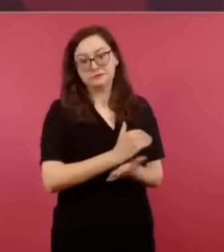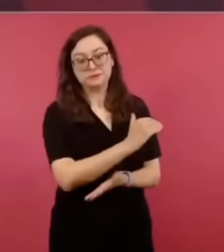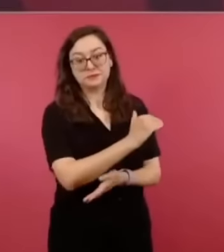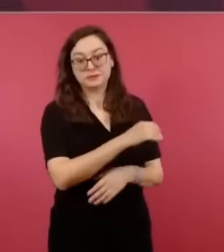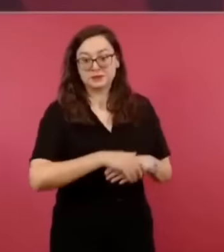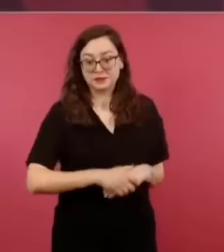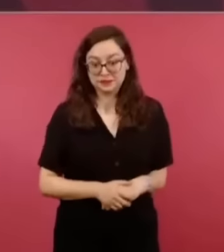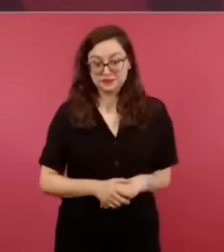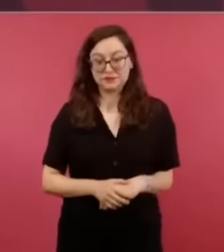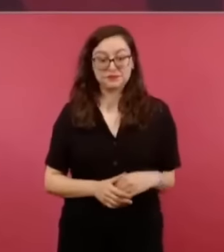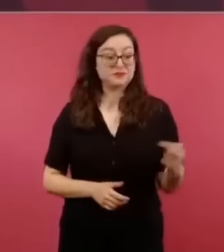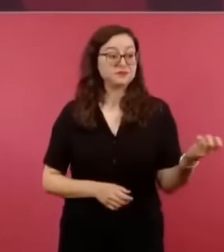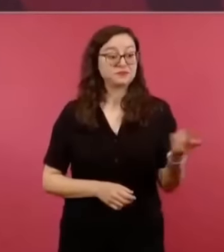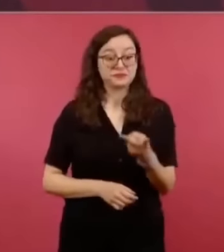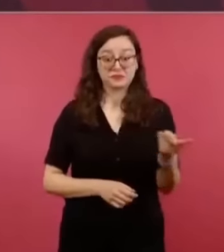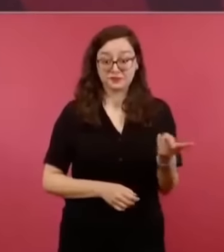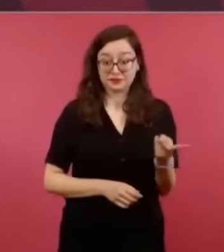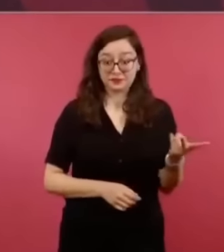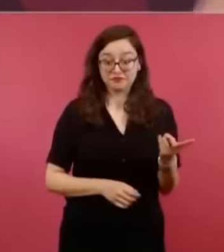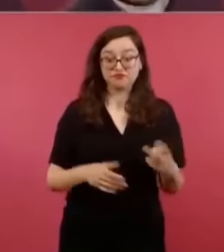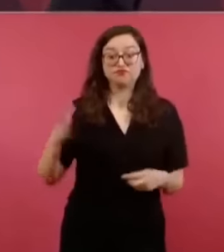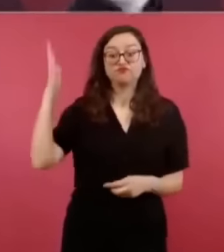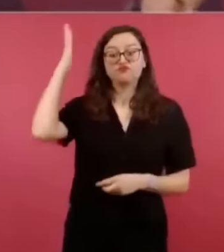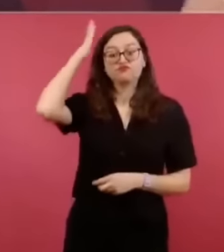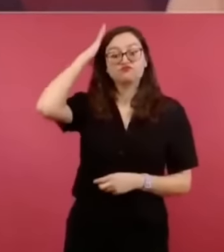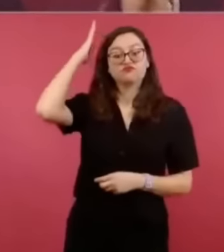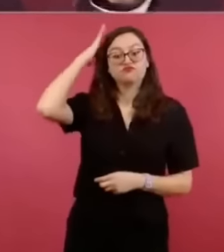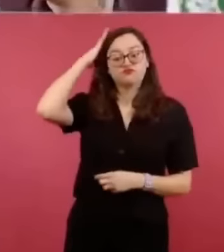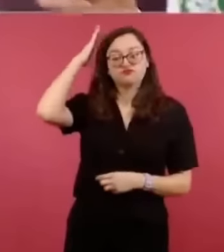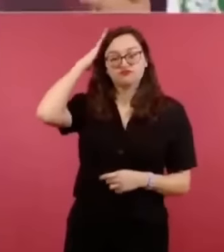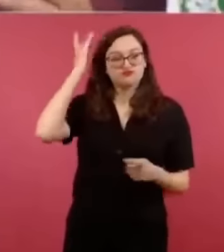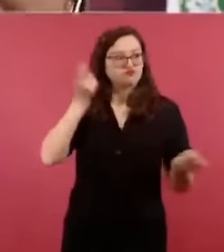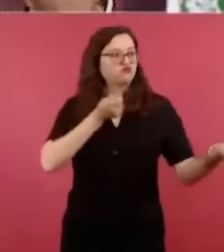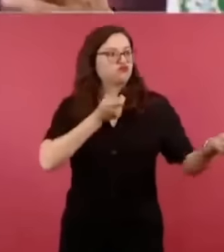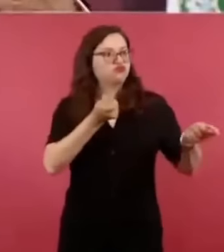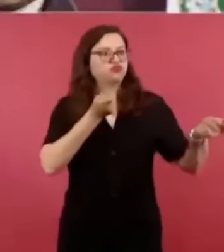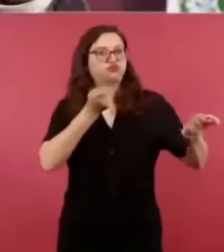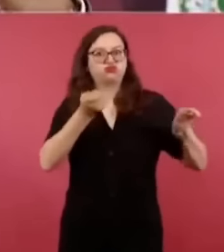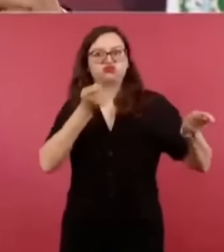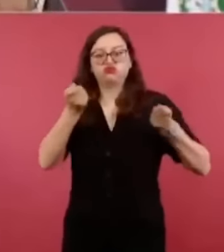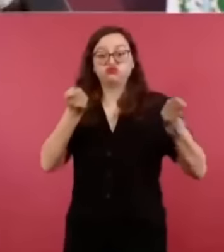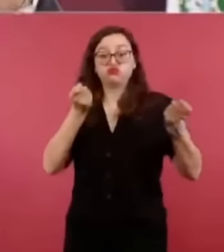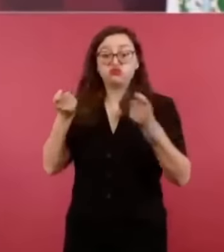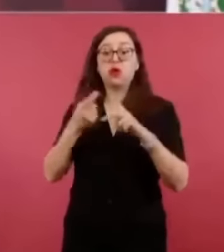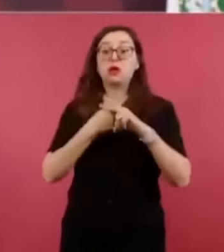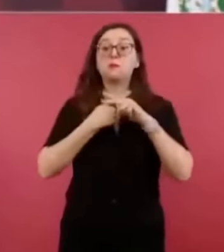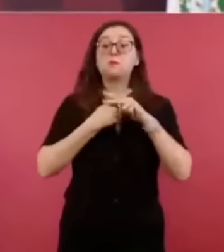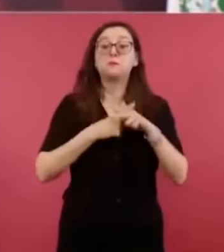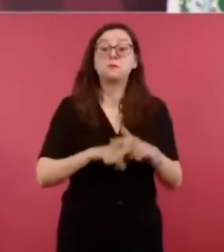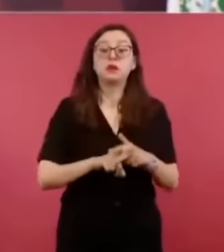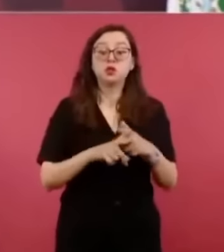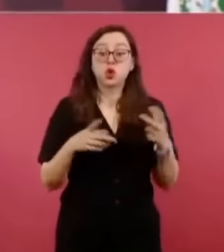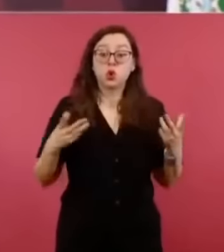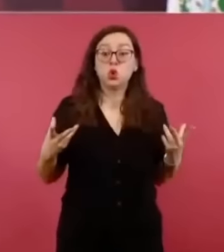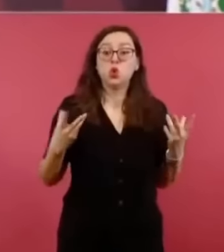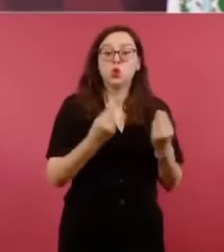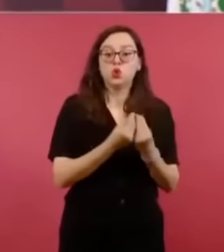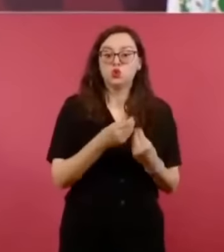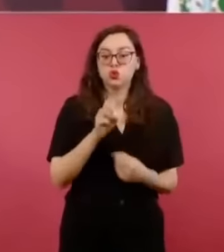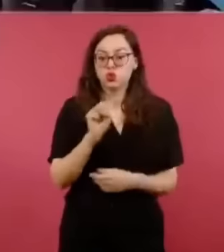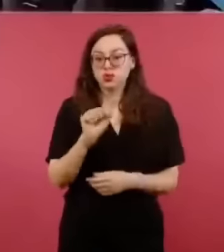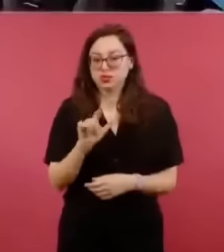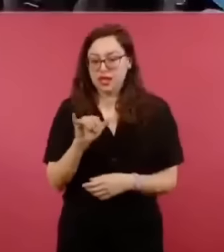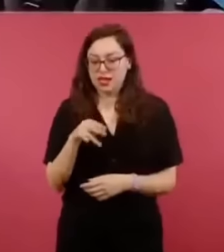lideraban a muchos, desde Salinas los empezaron a cooptar